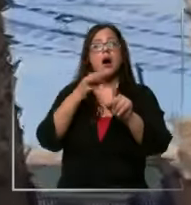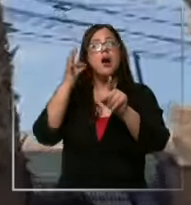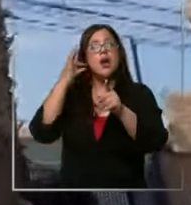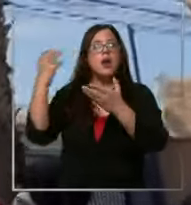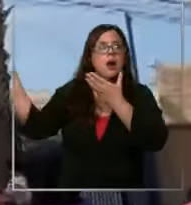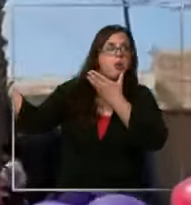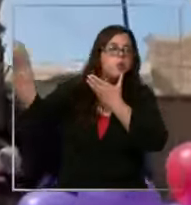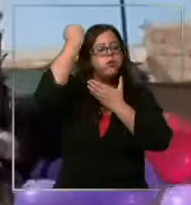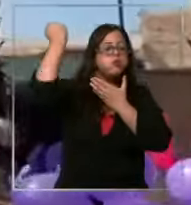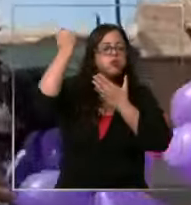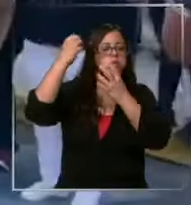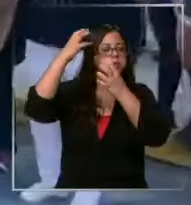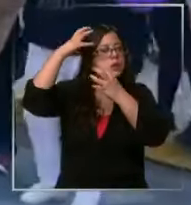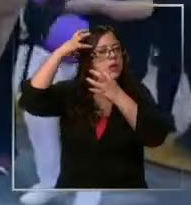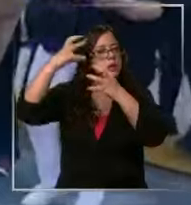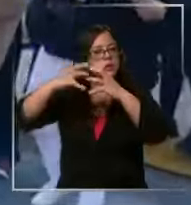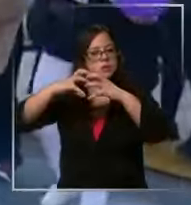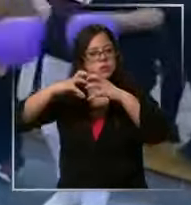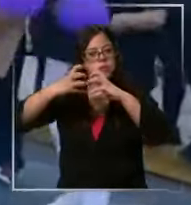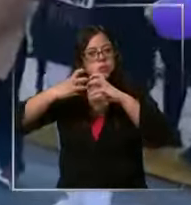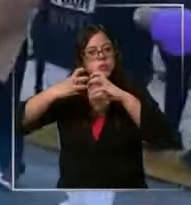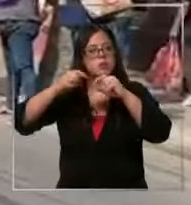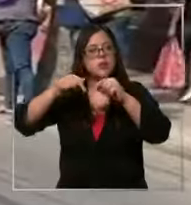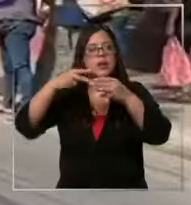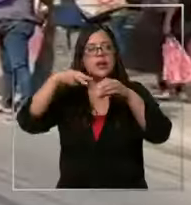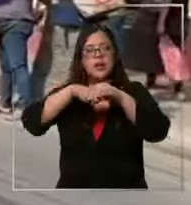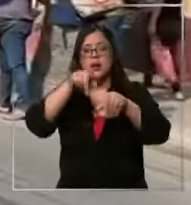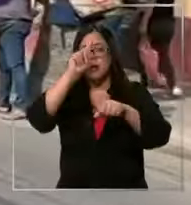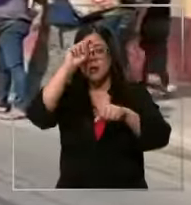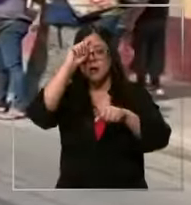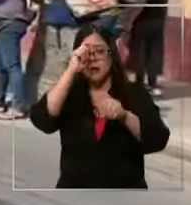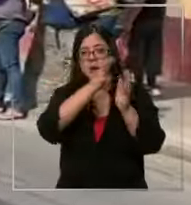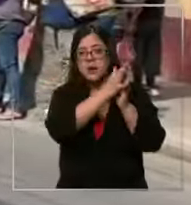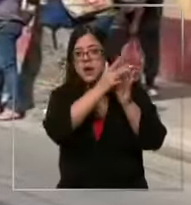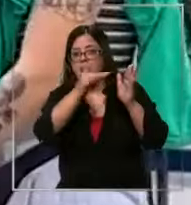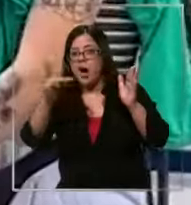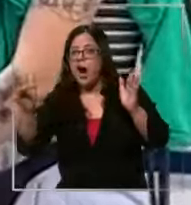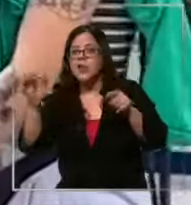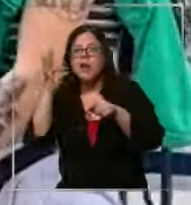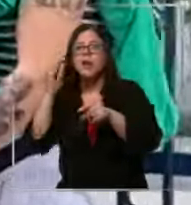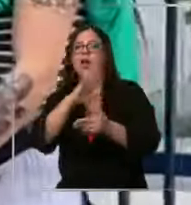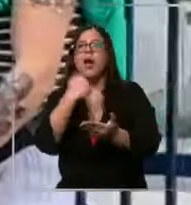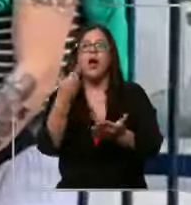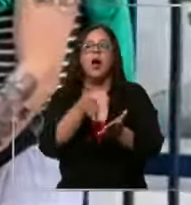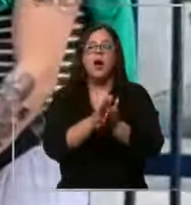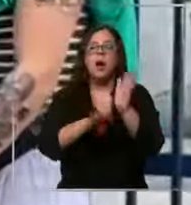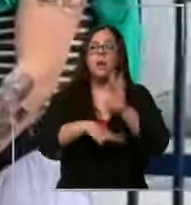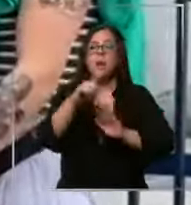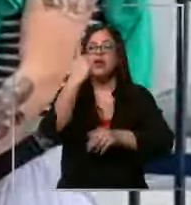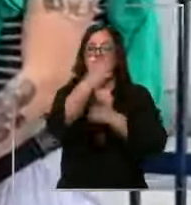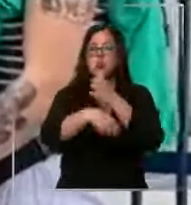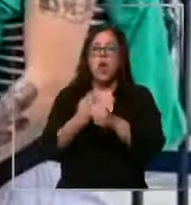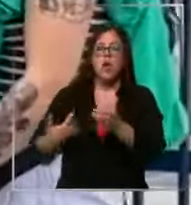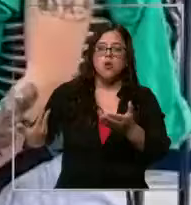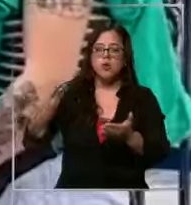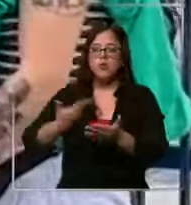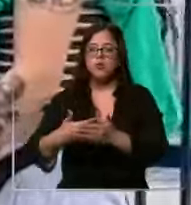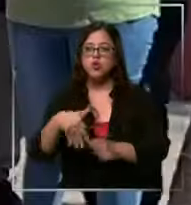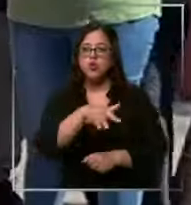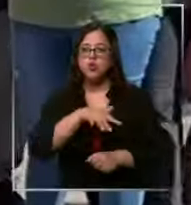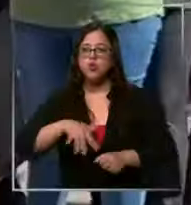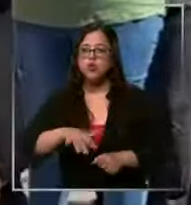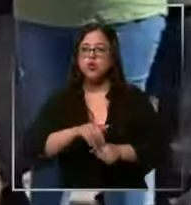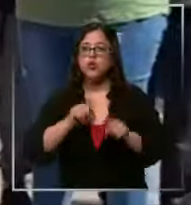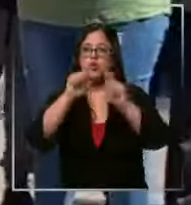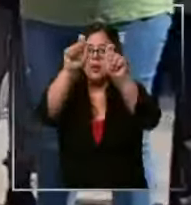traumatismo encéfalo-craniano grave que la mantuvo internada hasta el día de su muerte. Ha pasado más de un año desde este episodio y